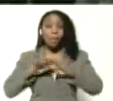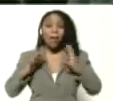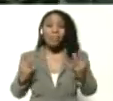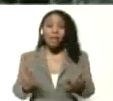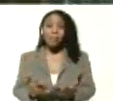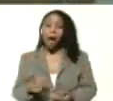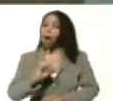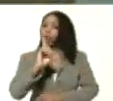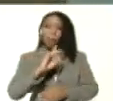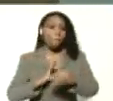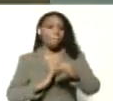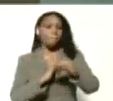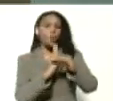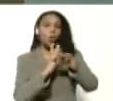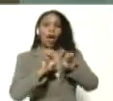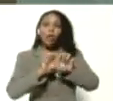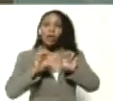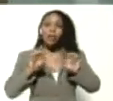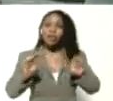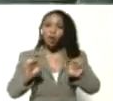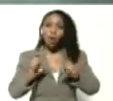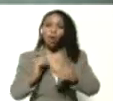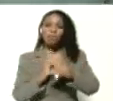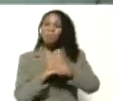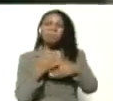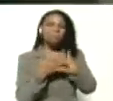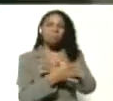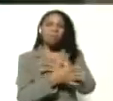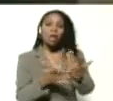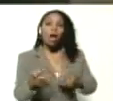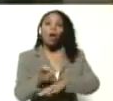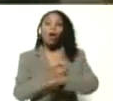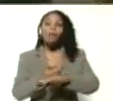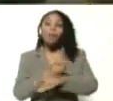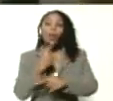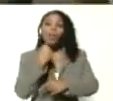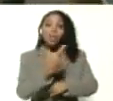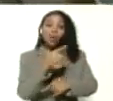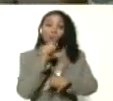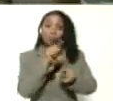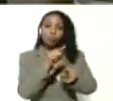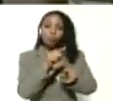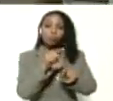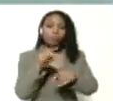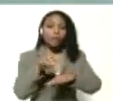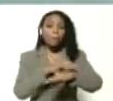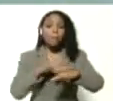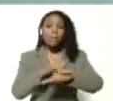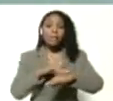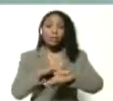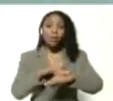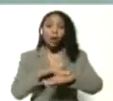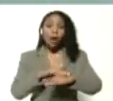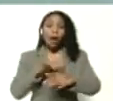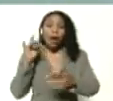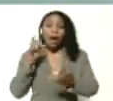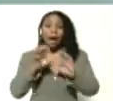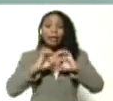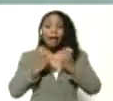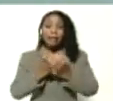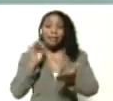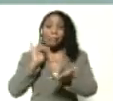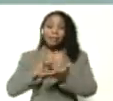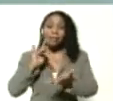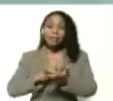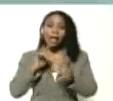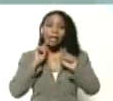No ha parado la educación, lo que pararon fue, como bien lo dijo usted y el ministro, las clases presenciales. Y en